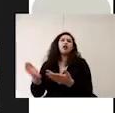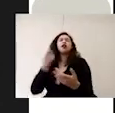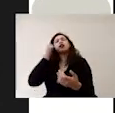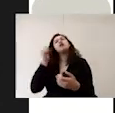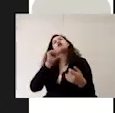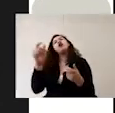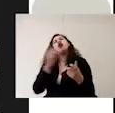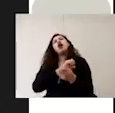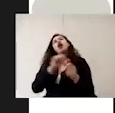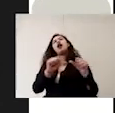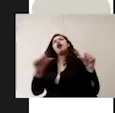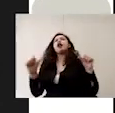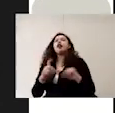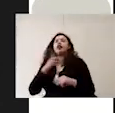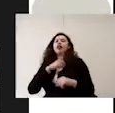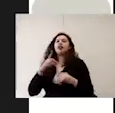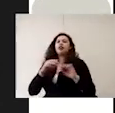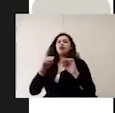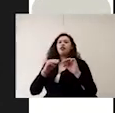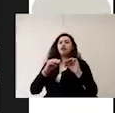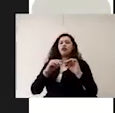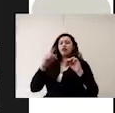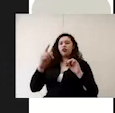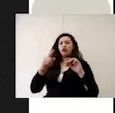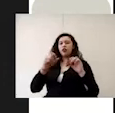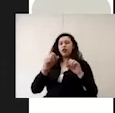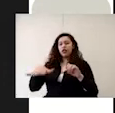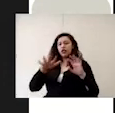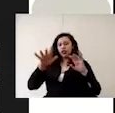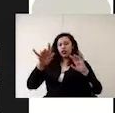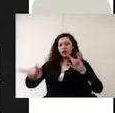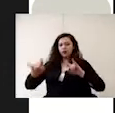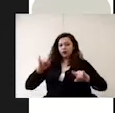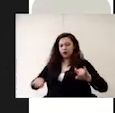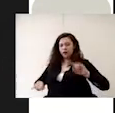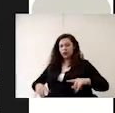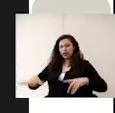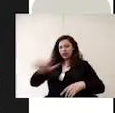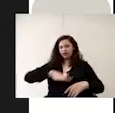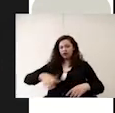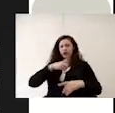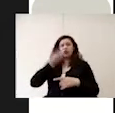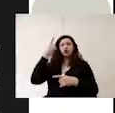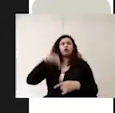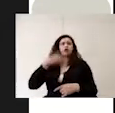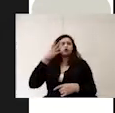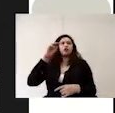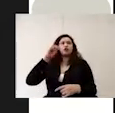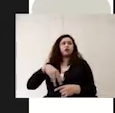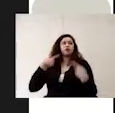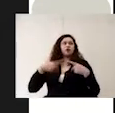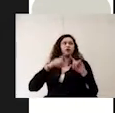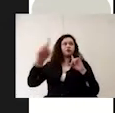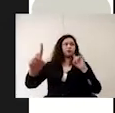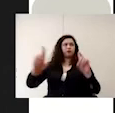demás áreas se deben colocar marcas de la sana distancia en el piso respetando el metro y medio entre persona y persona